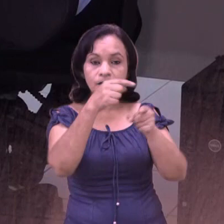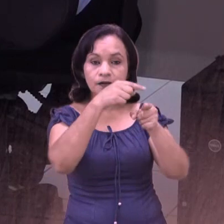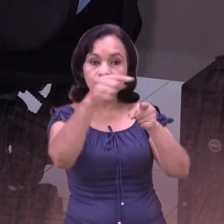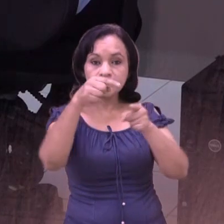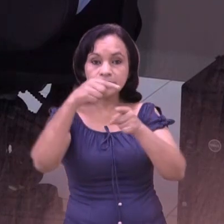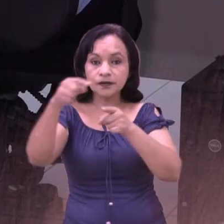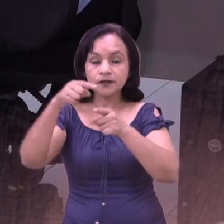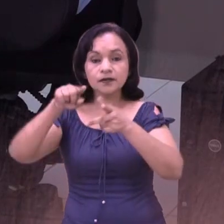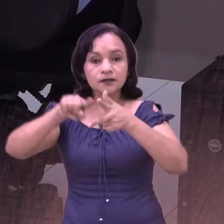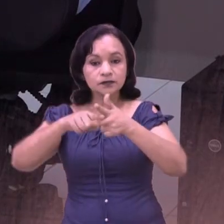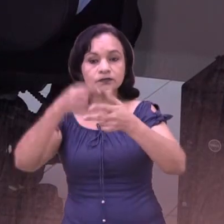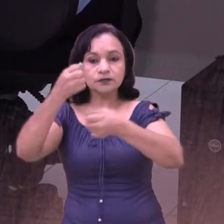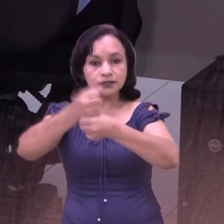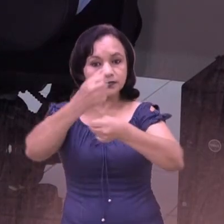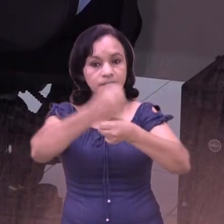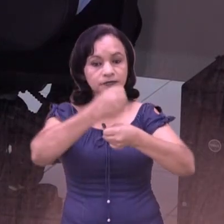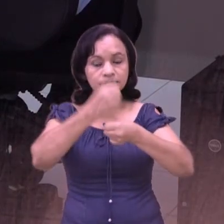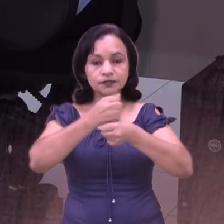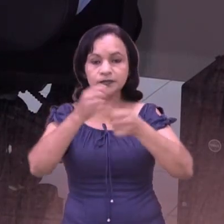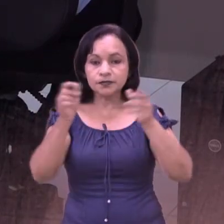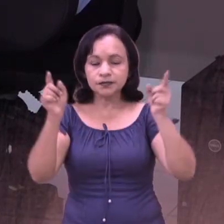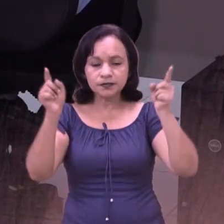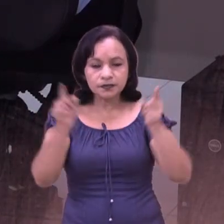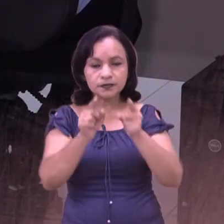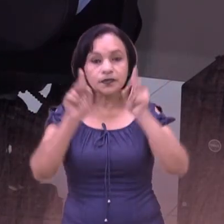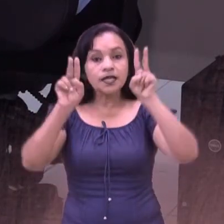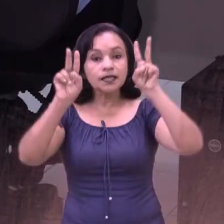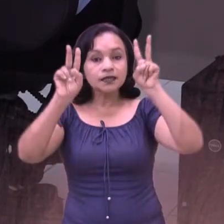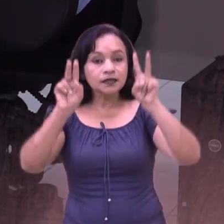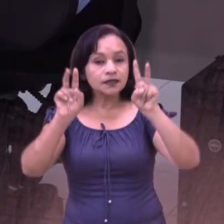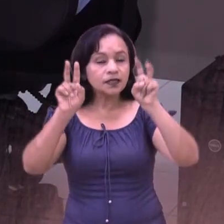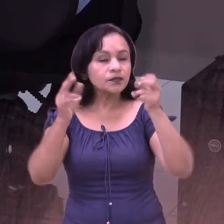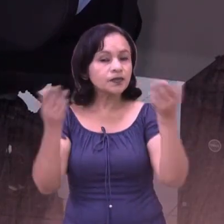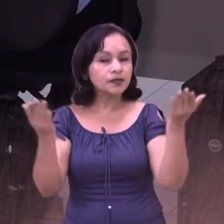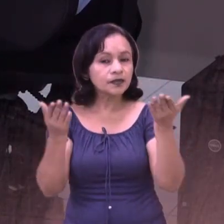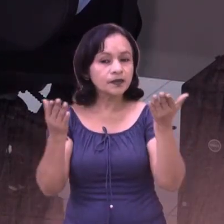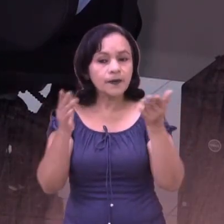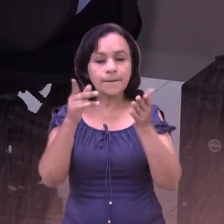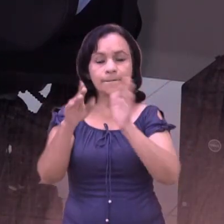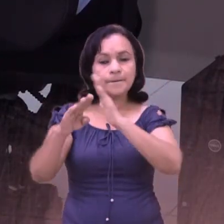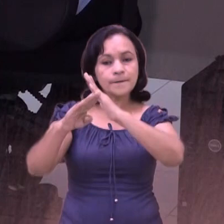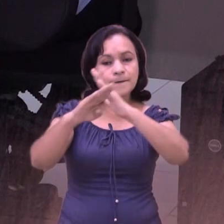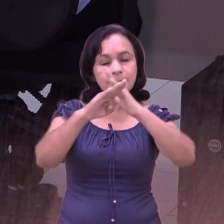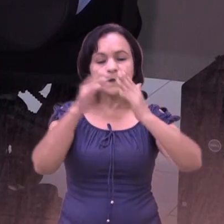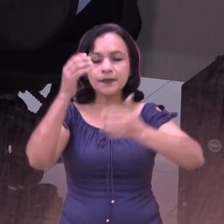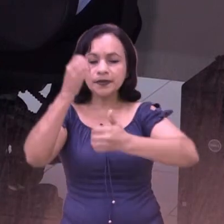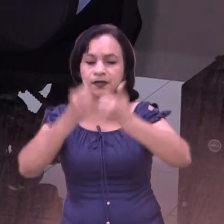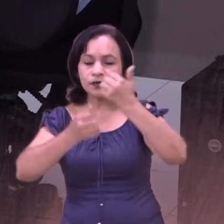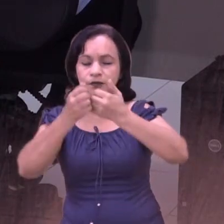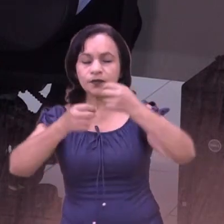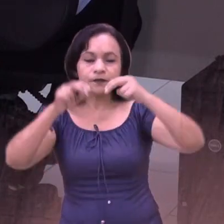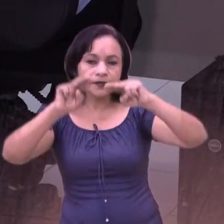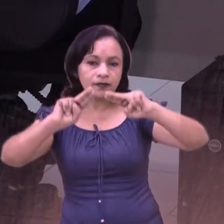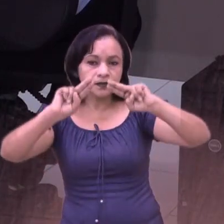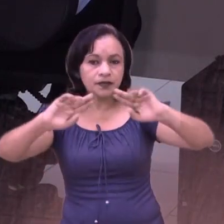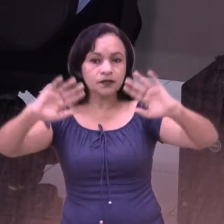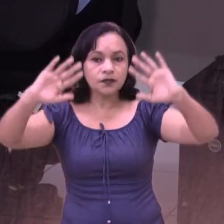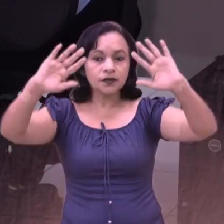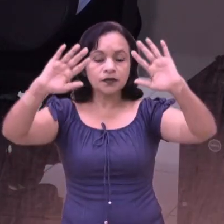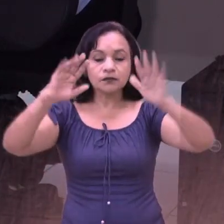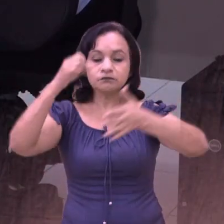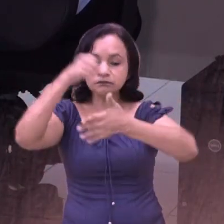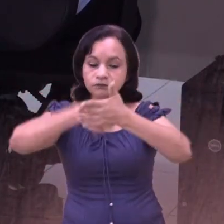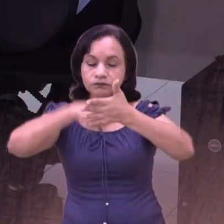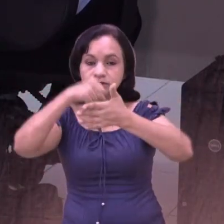de los gobiernos locales, para comenzar un trabajo más detallado sobre temas que tienen que ver con la mitigación de los fenómenos